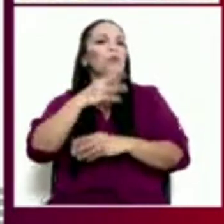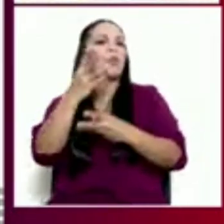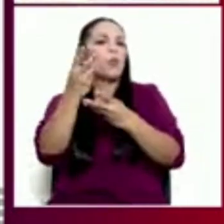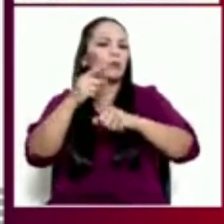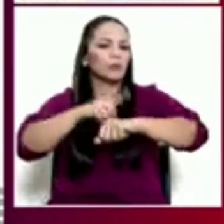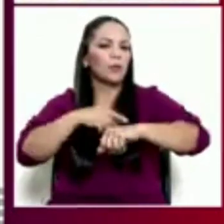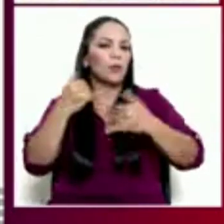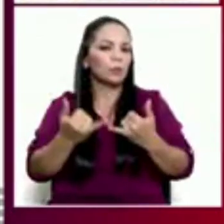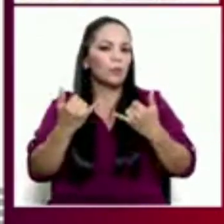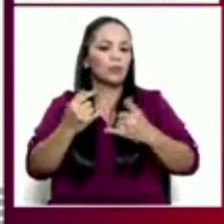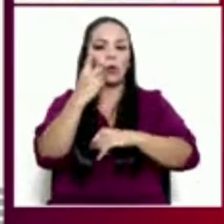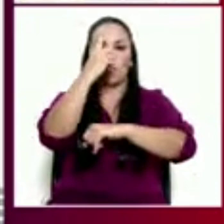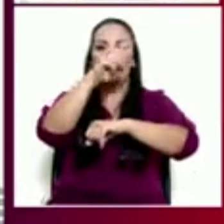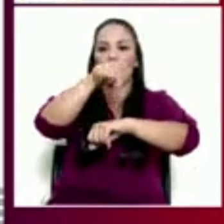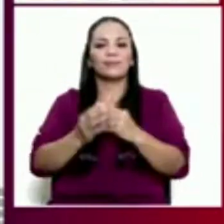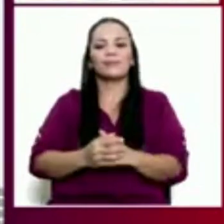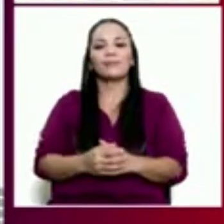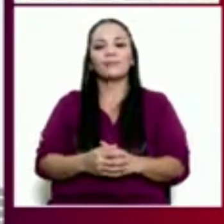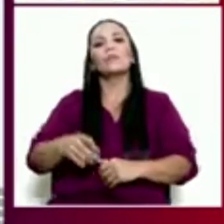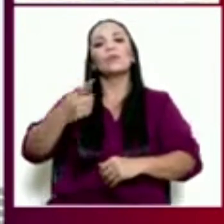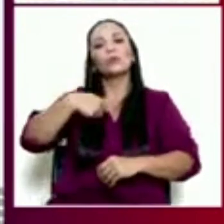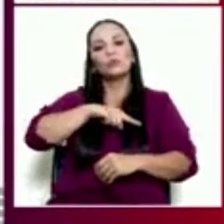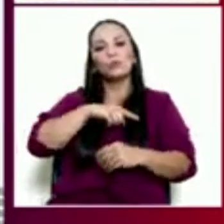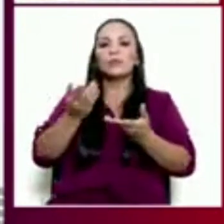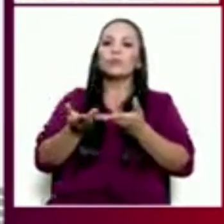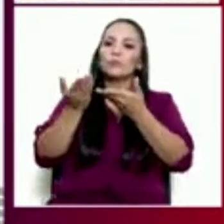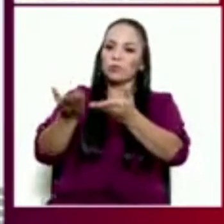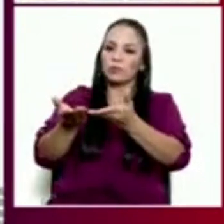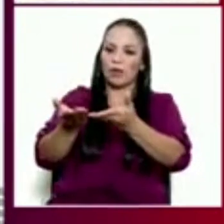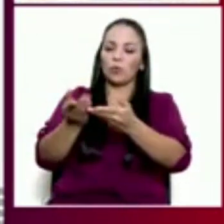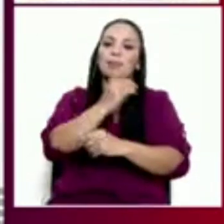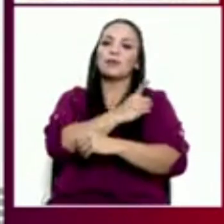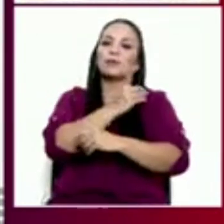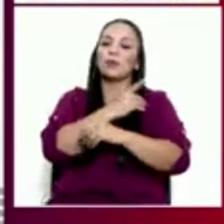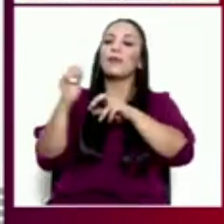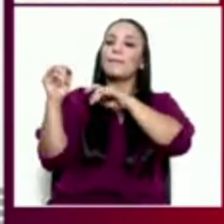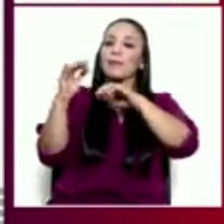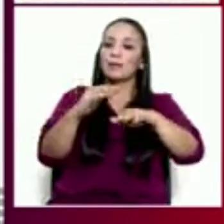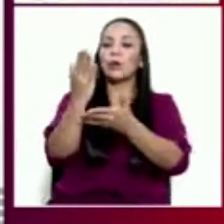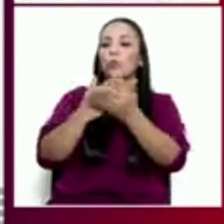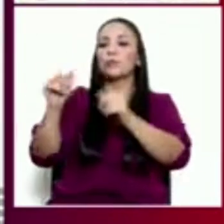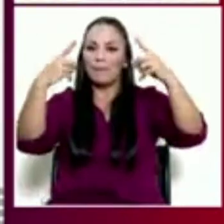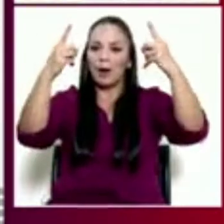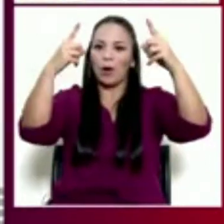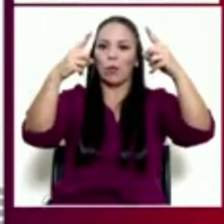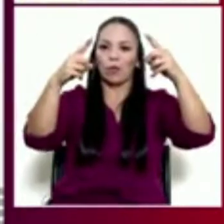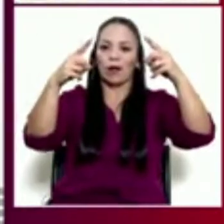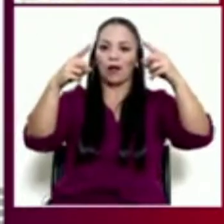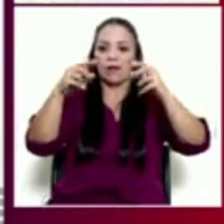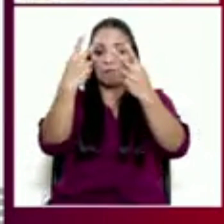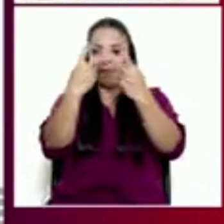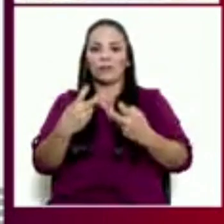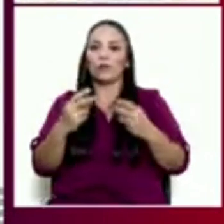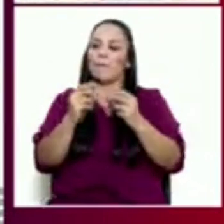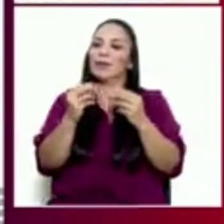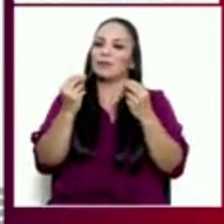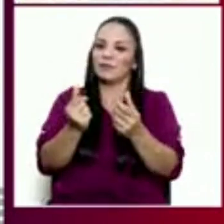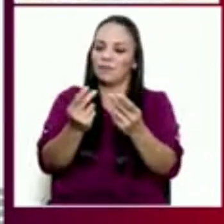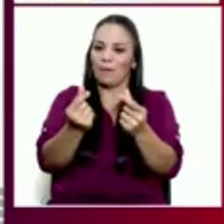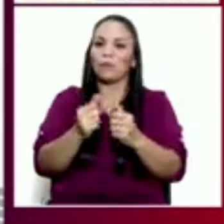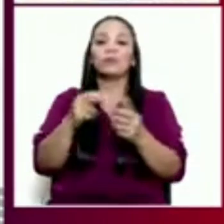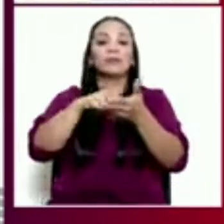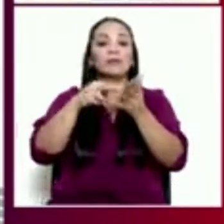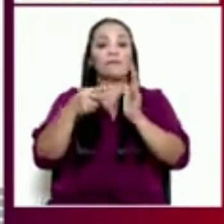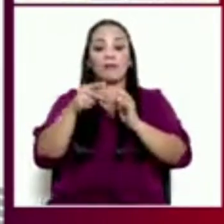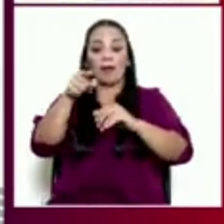actualmente una hora y cincuenta minutos. sucedido la Dirección de Migración y algunas otras autoridades. Esto con el fin de disminuir